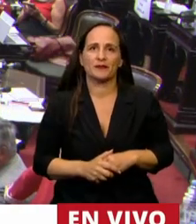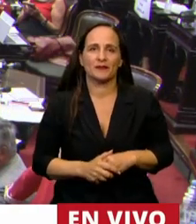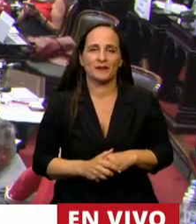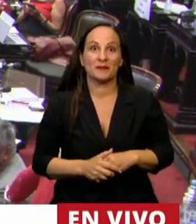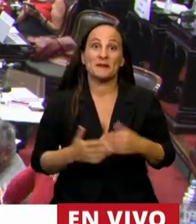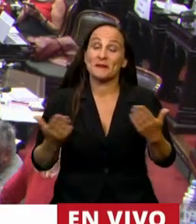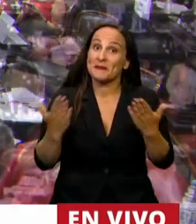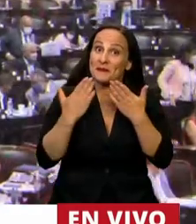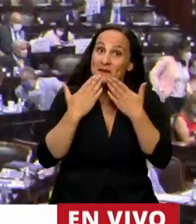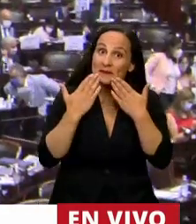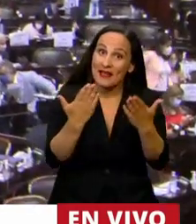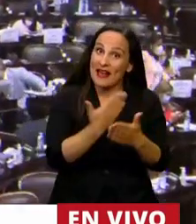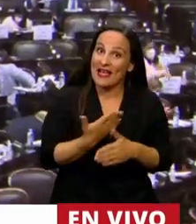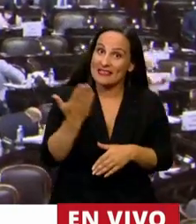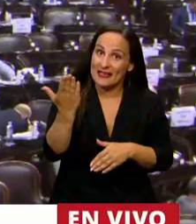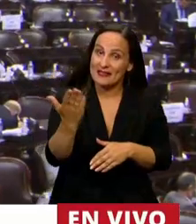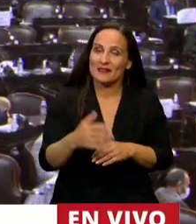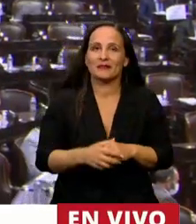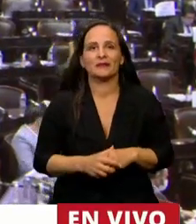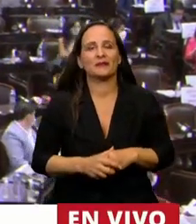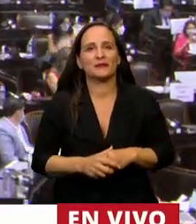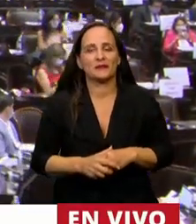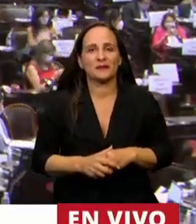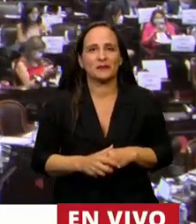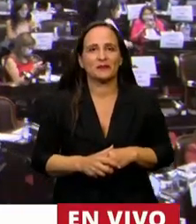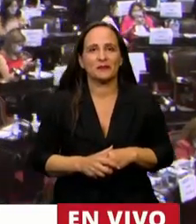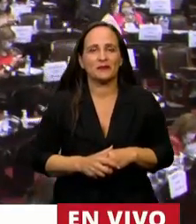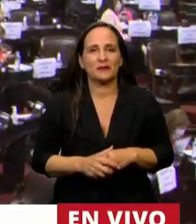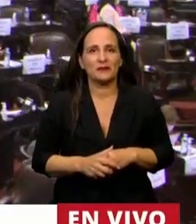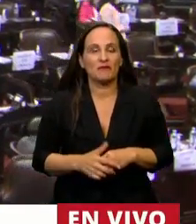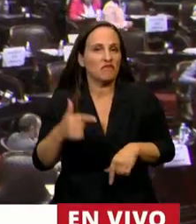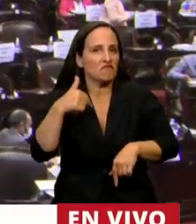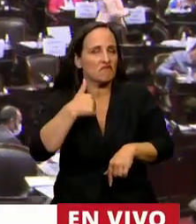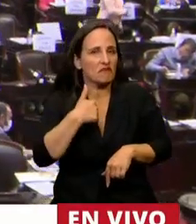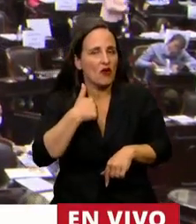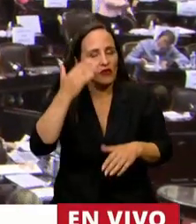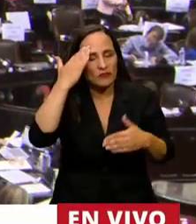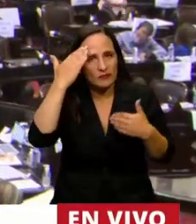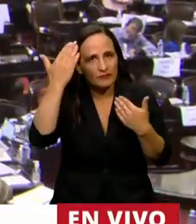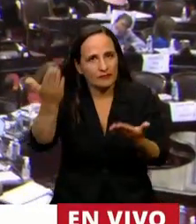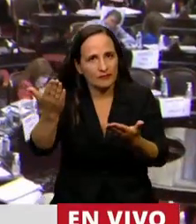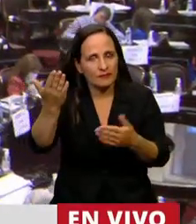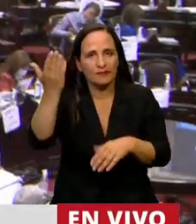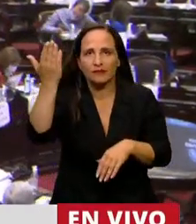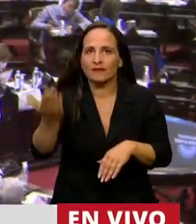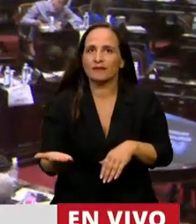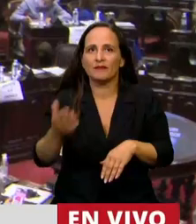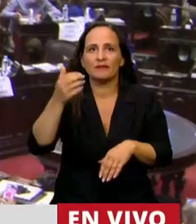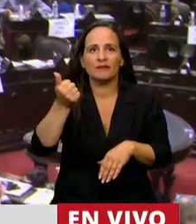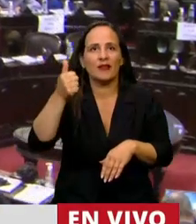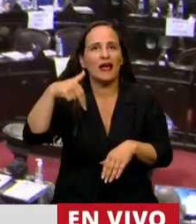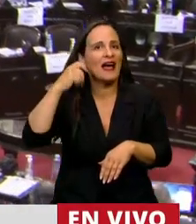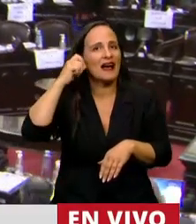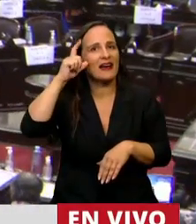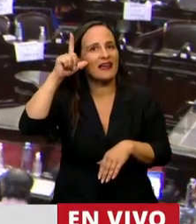Gracias, Presidente. Hoy quiero homenajear a la doctora Ángela Jerónima